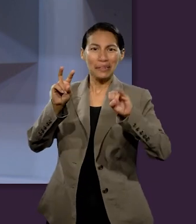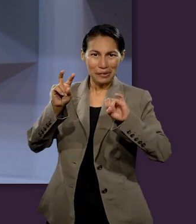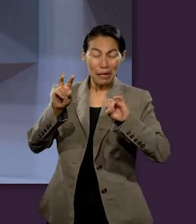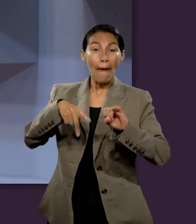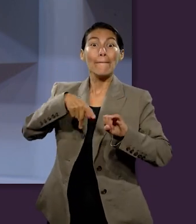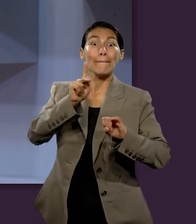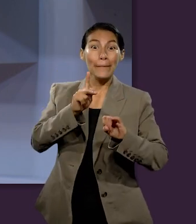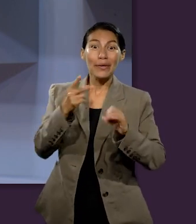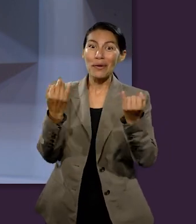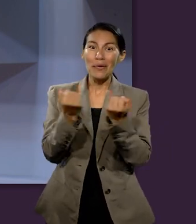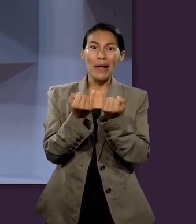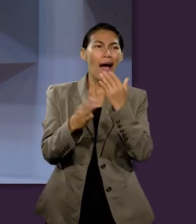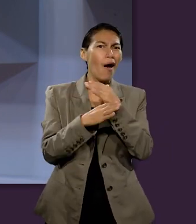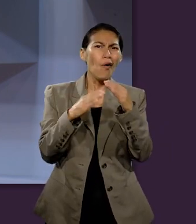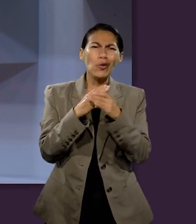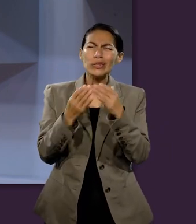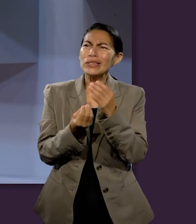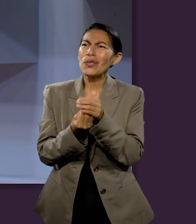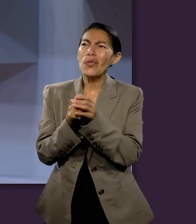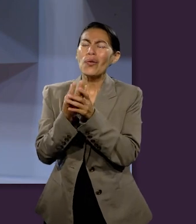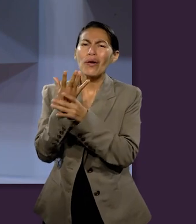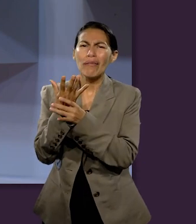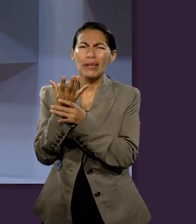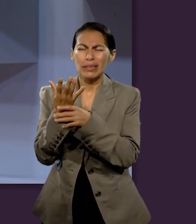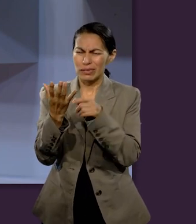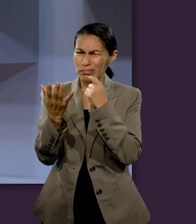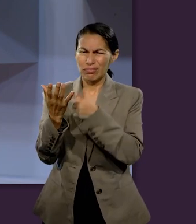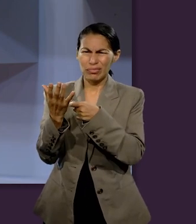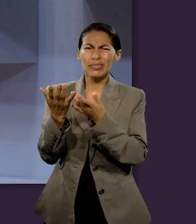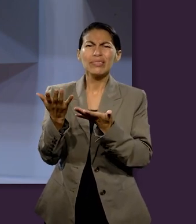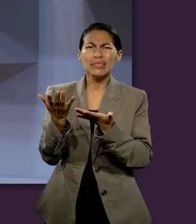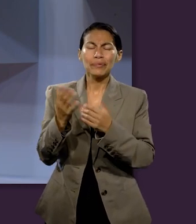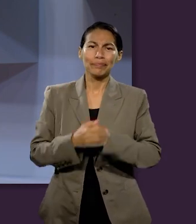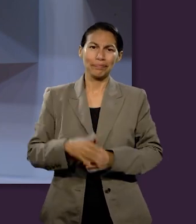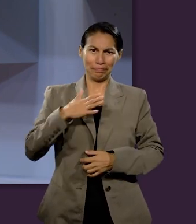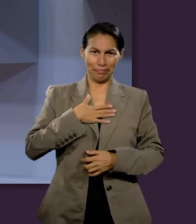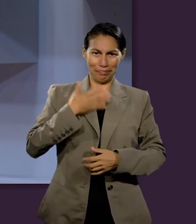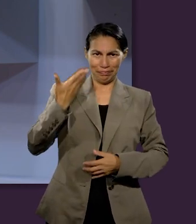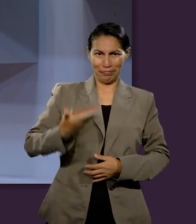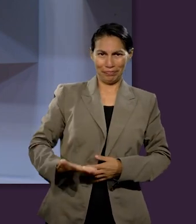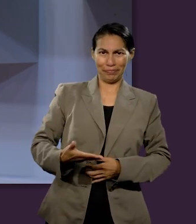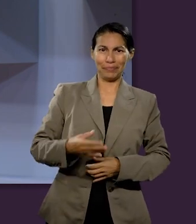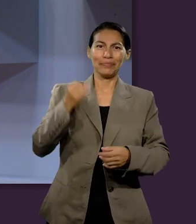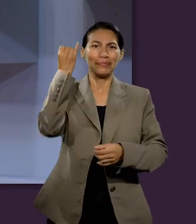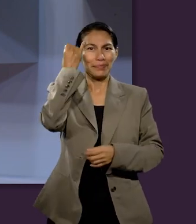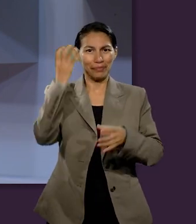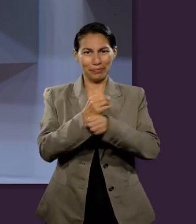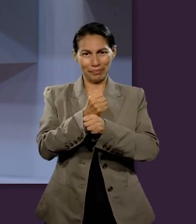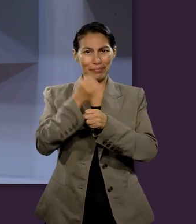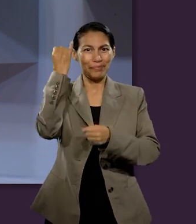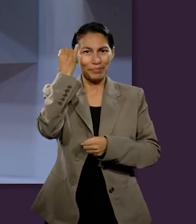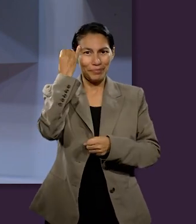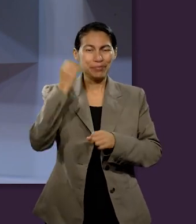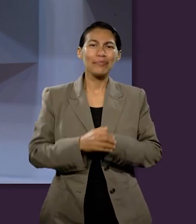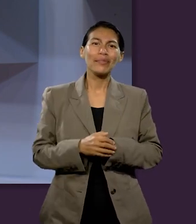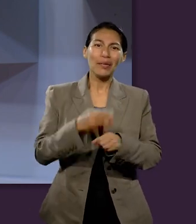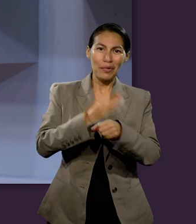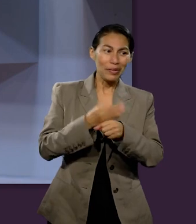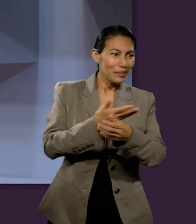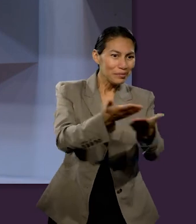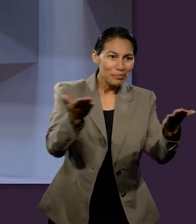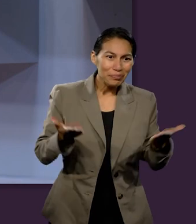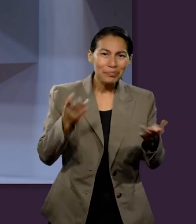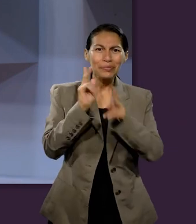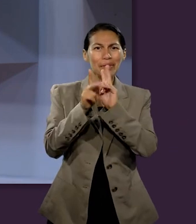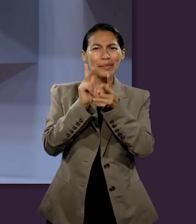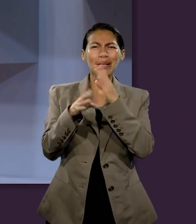comencemos a estrenar cosas nuevas que ha preparado para nosotros. Mi nombre es Isai Ramírez y aquí